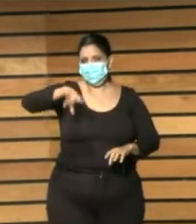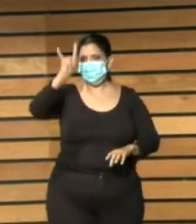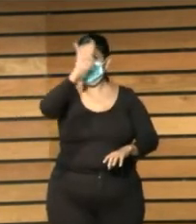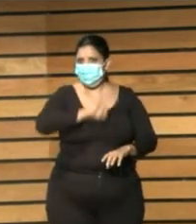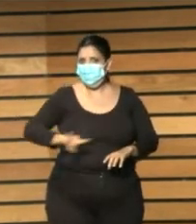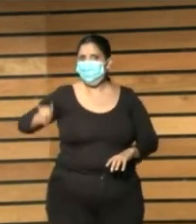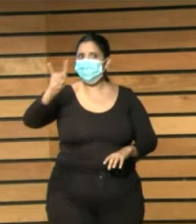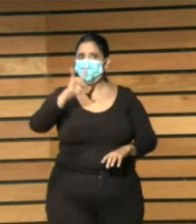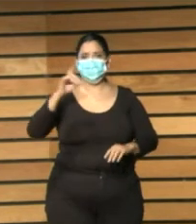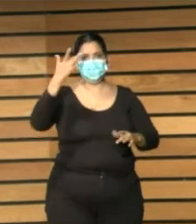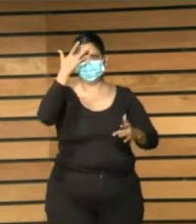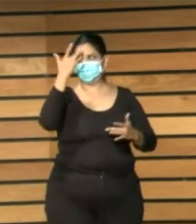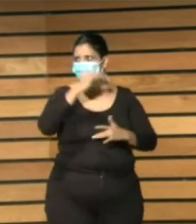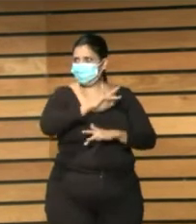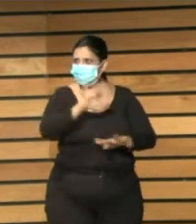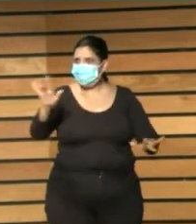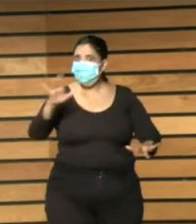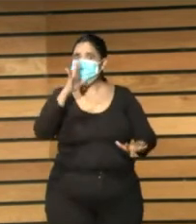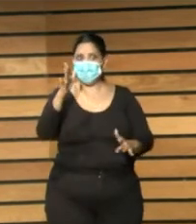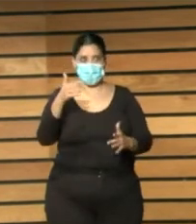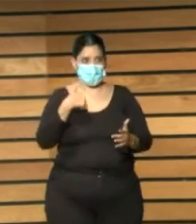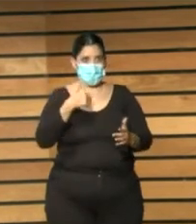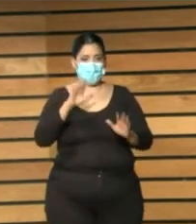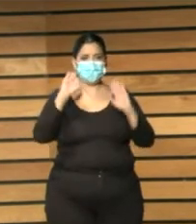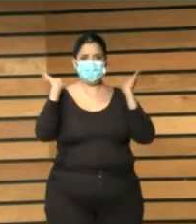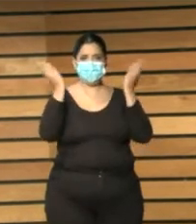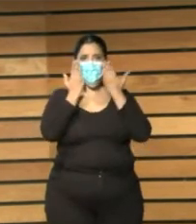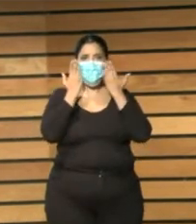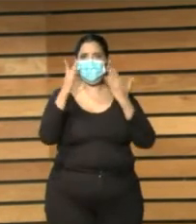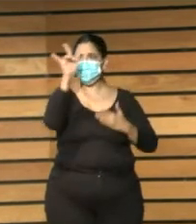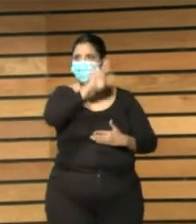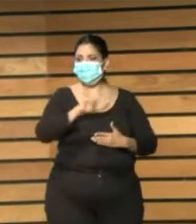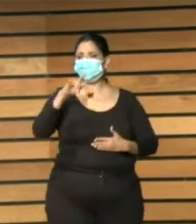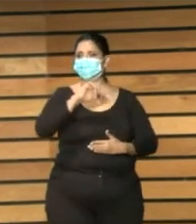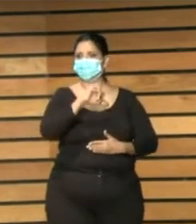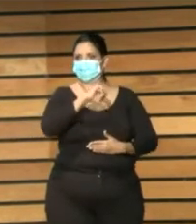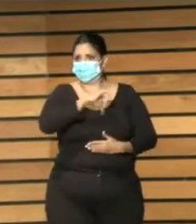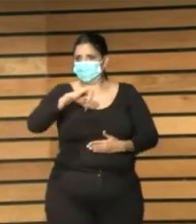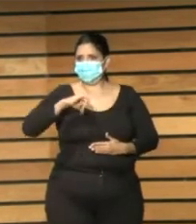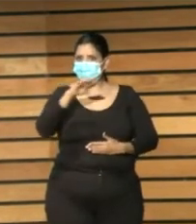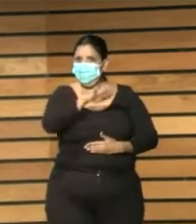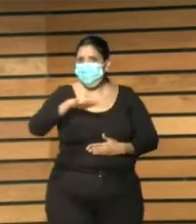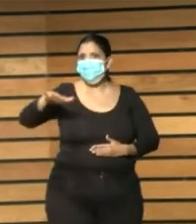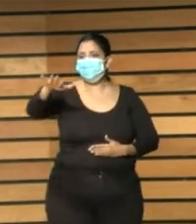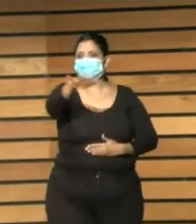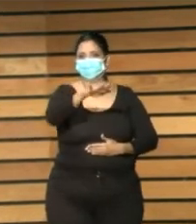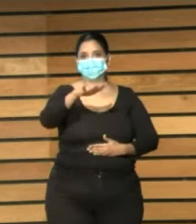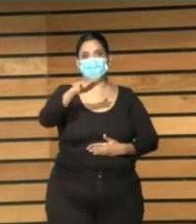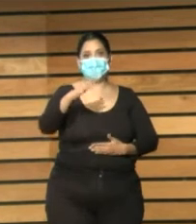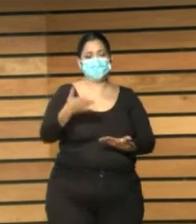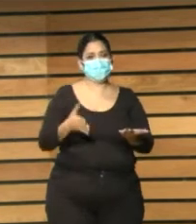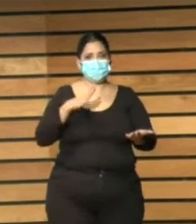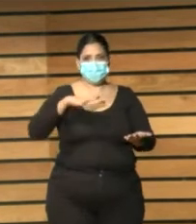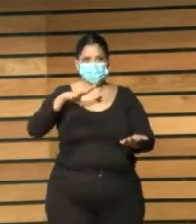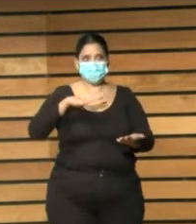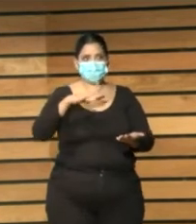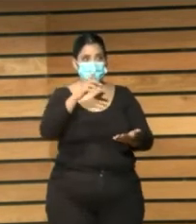viceconsejería se solicitó a través de la Federación Canaria de Municipios la autorización a todos los compañeros